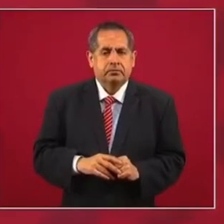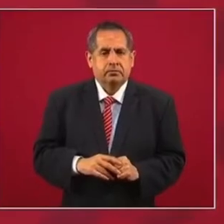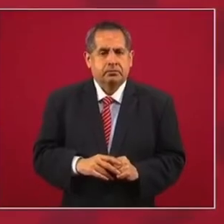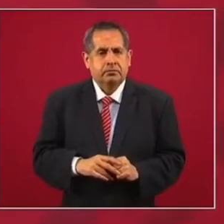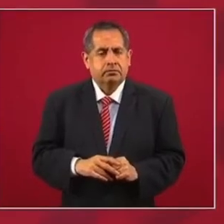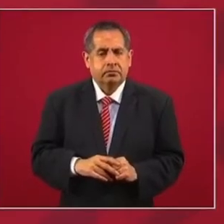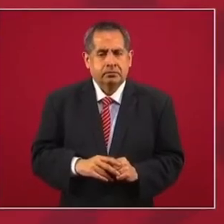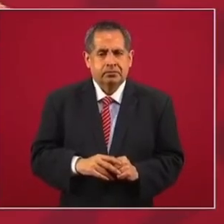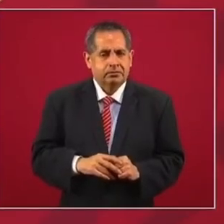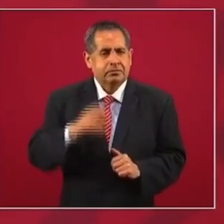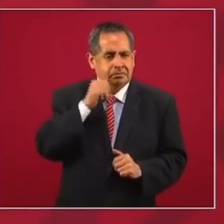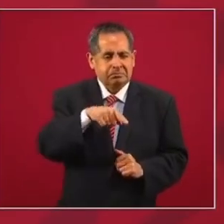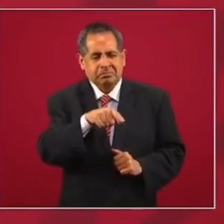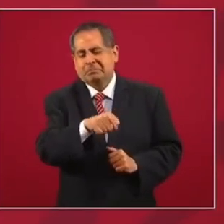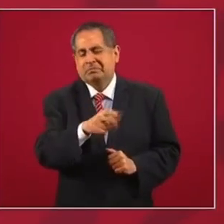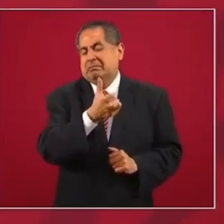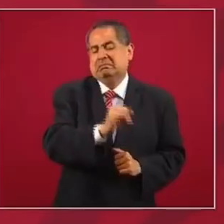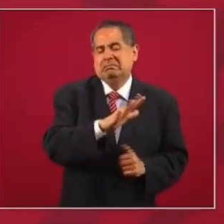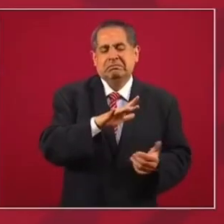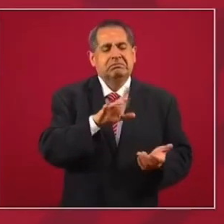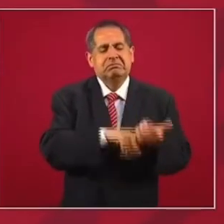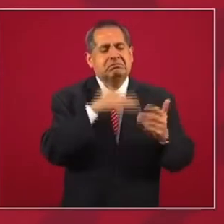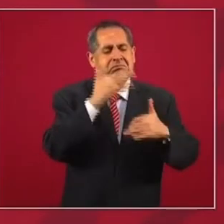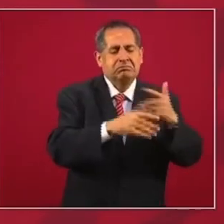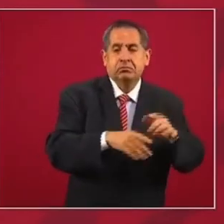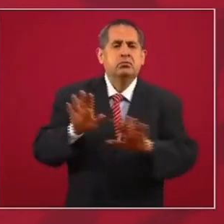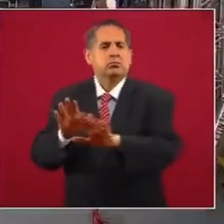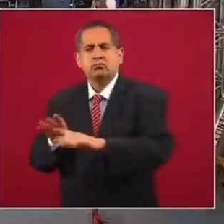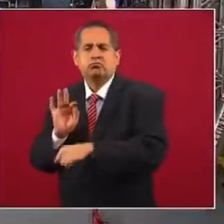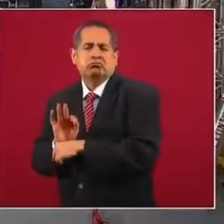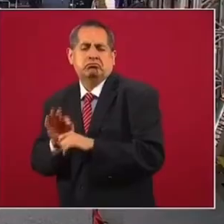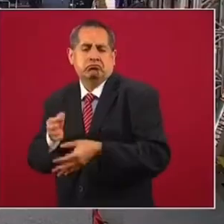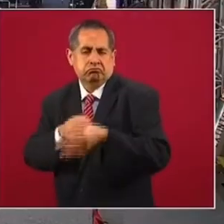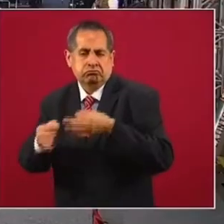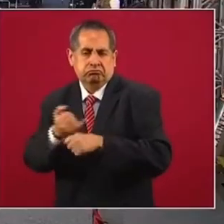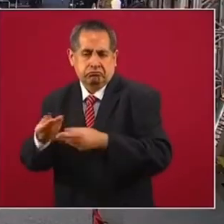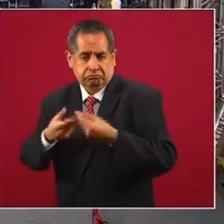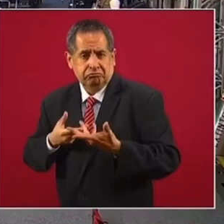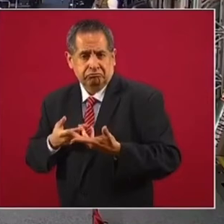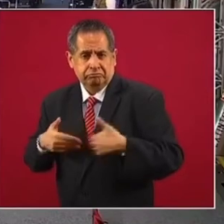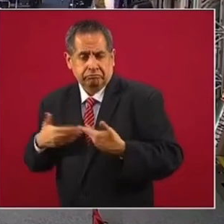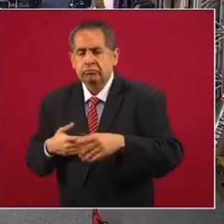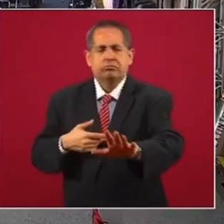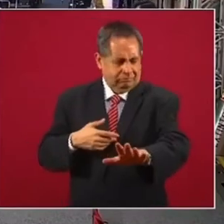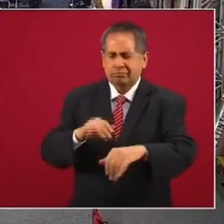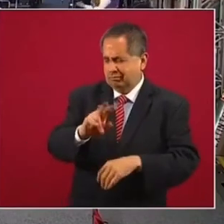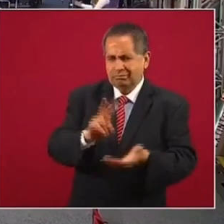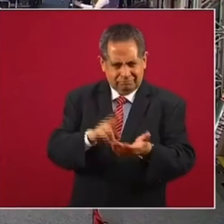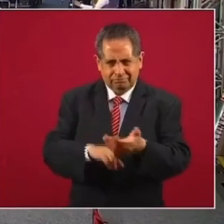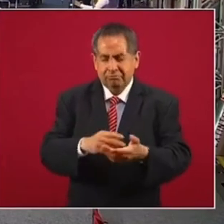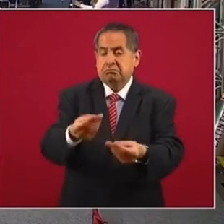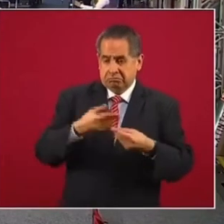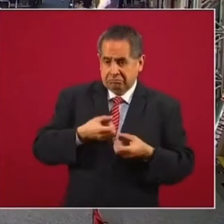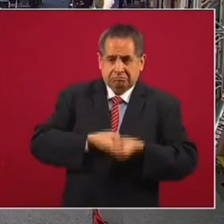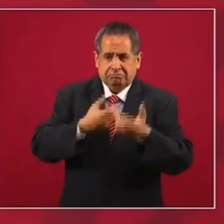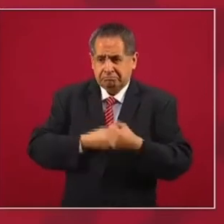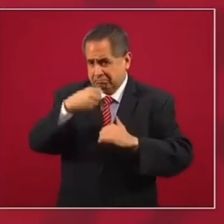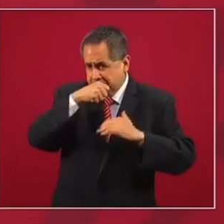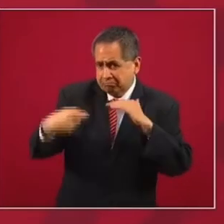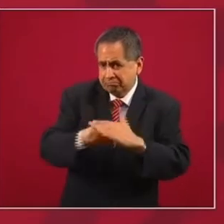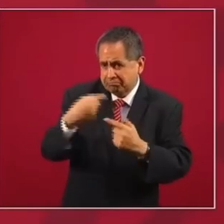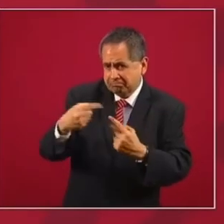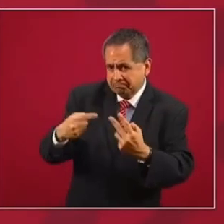el que se estigmatice la corrupción. ¿Valdrá la pena entonces los privilegios que tendrá a cambio la información que va a ofrecer? Vale la pena todo lo que va a decir.